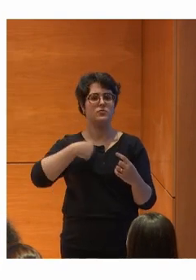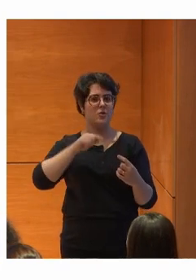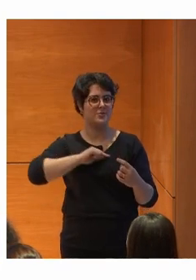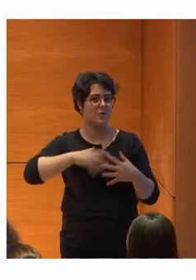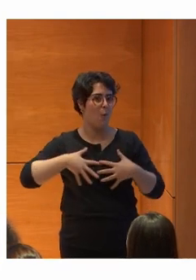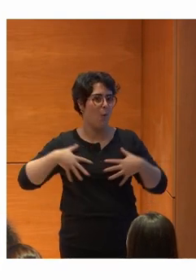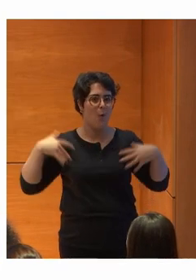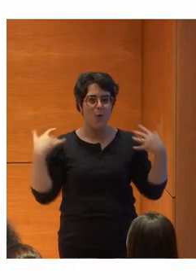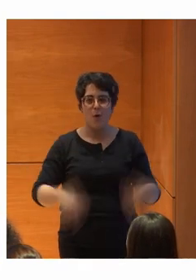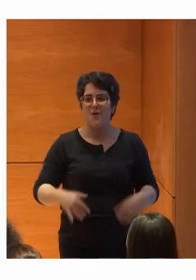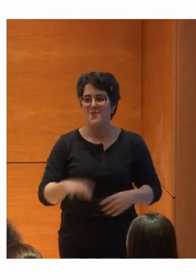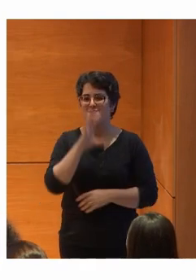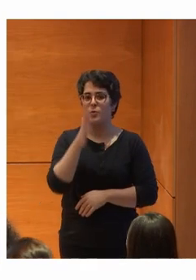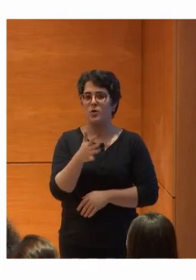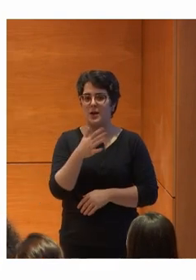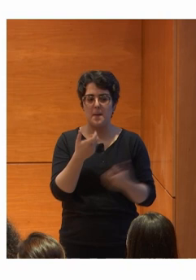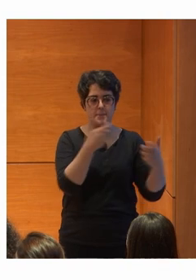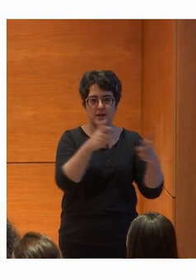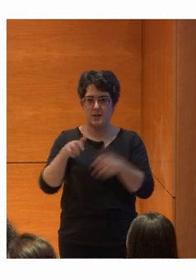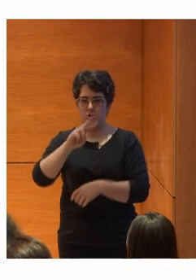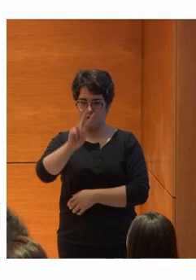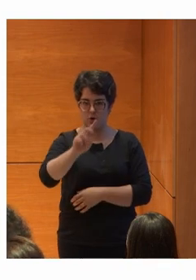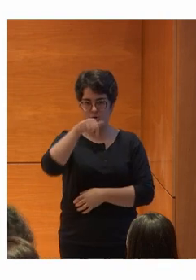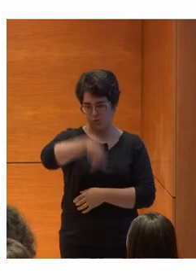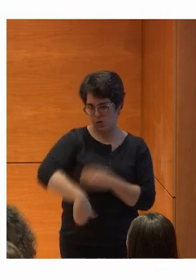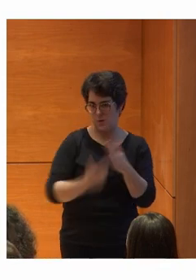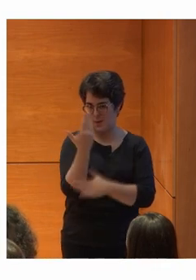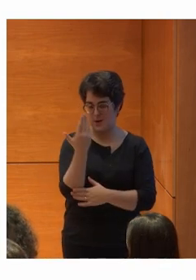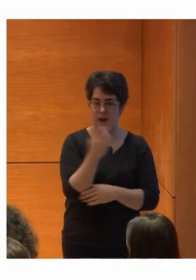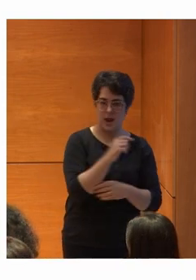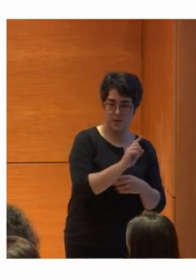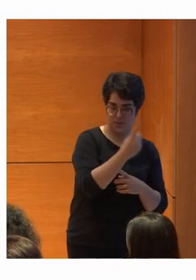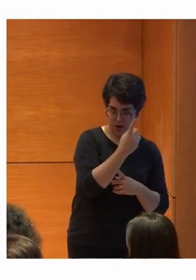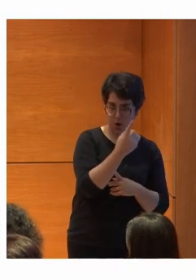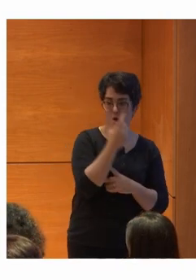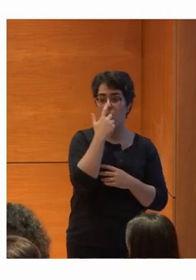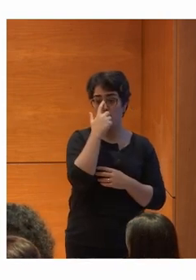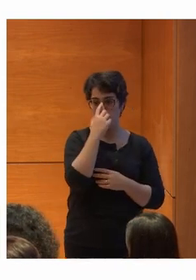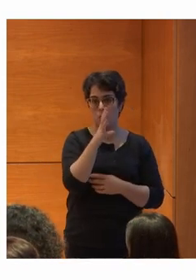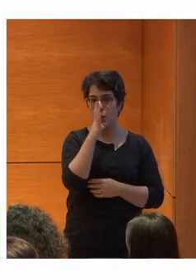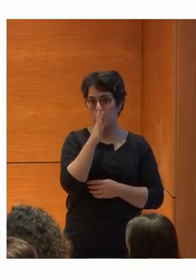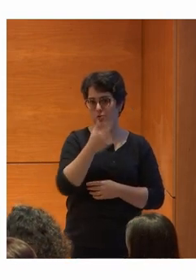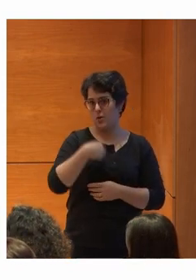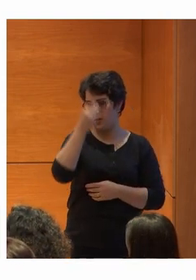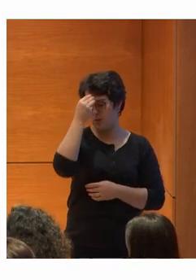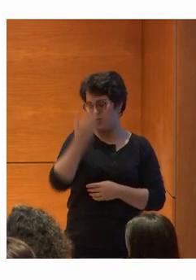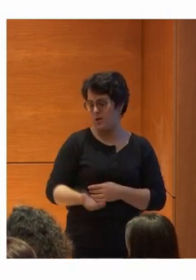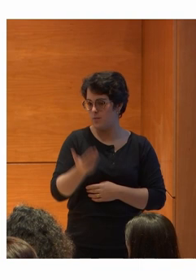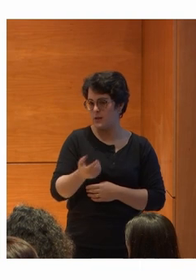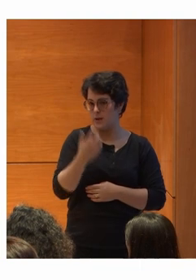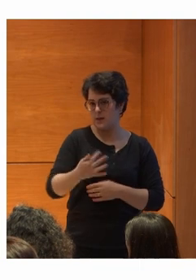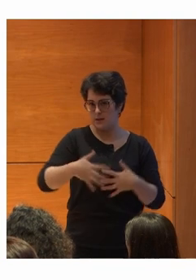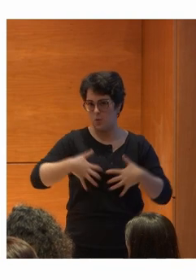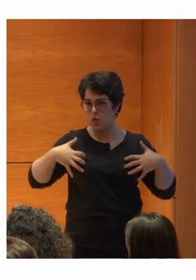estoy súper emocionado ¿Vale? En las dos partes De la jornada Por un lado En la mañana Porque creo que es muy importante Y muy